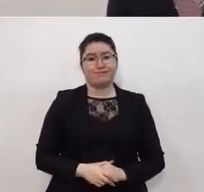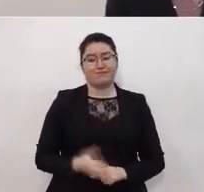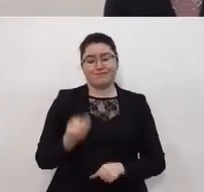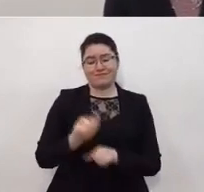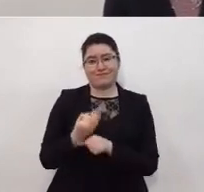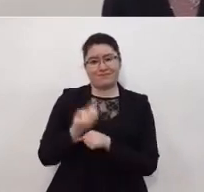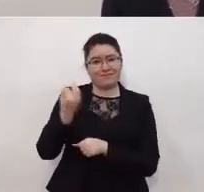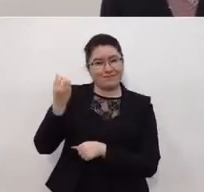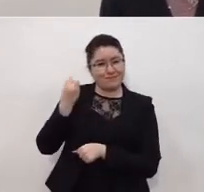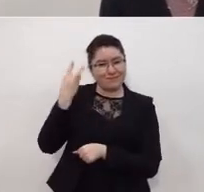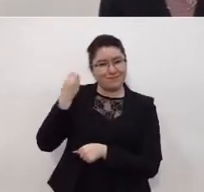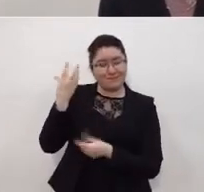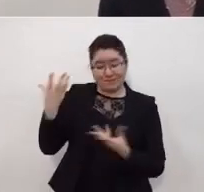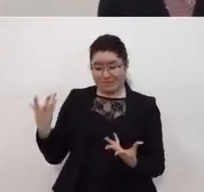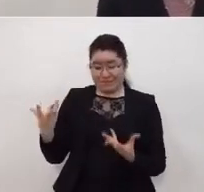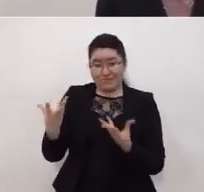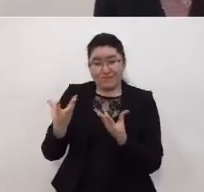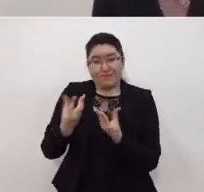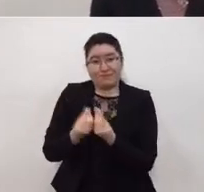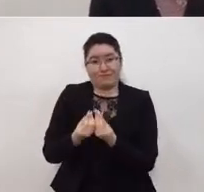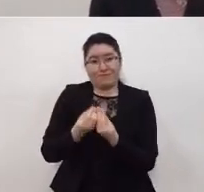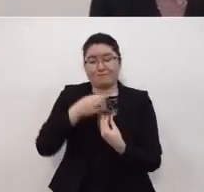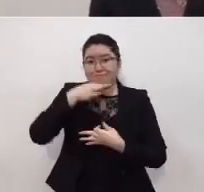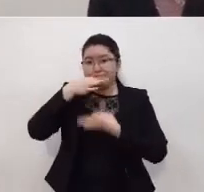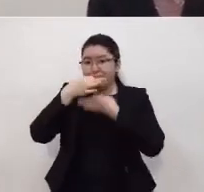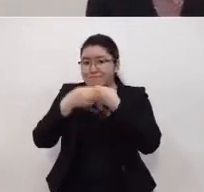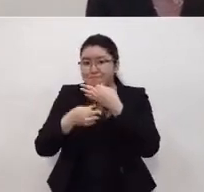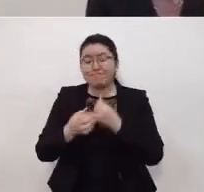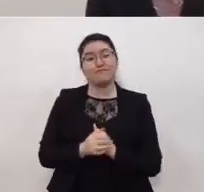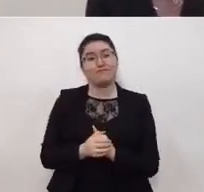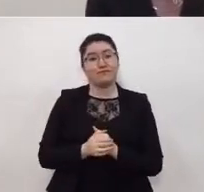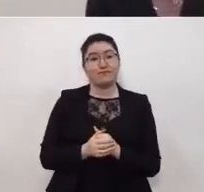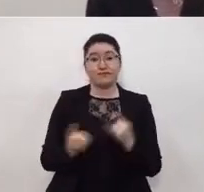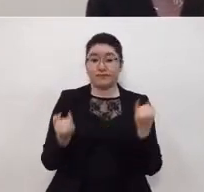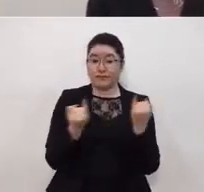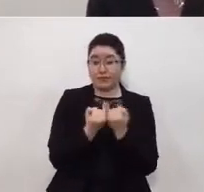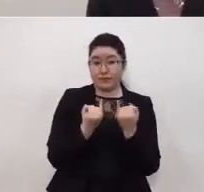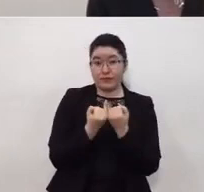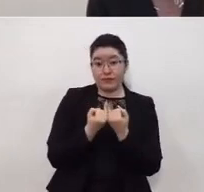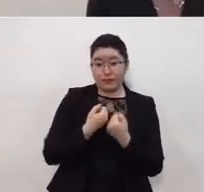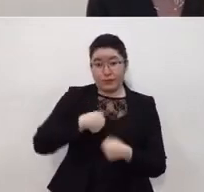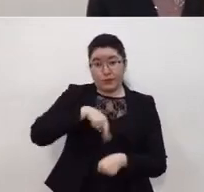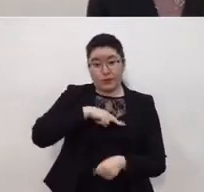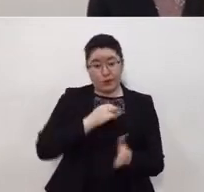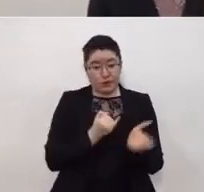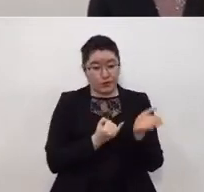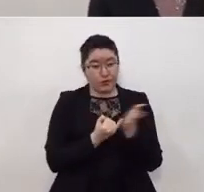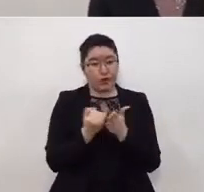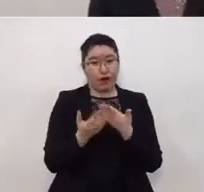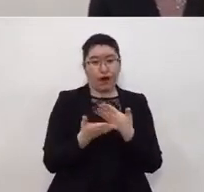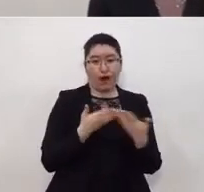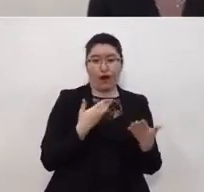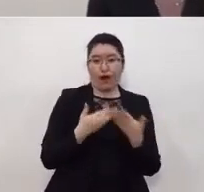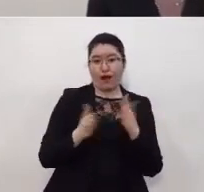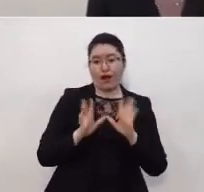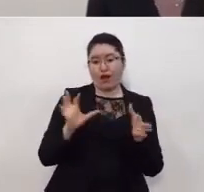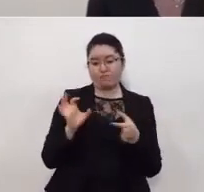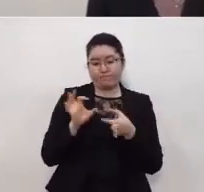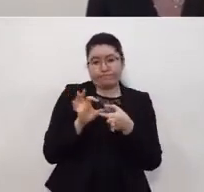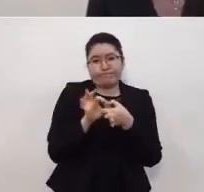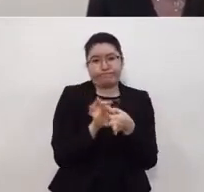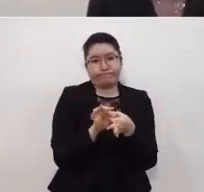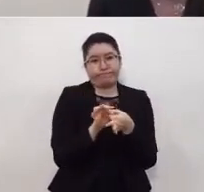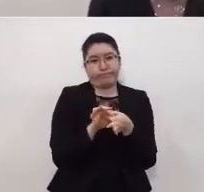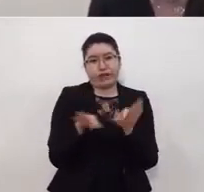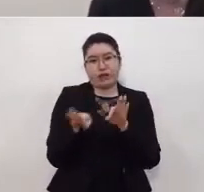conferencia conjunta por las acciones que se toman de manera coordinada en